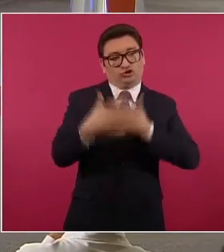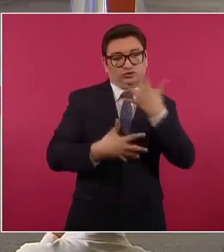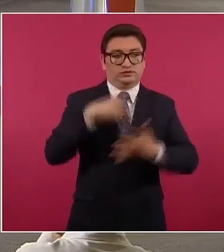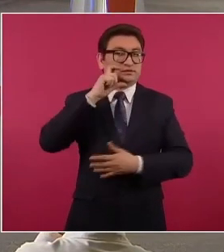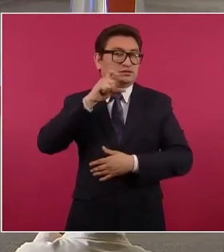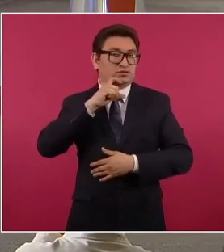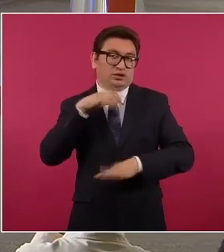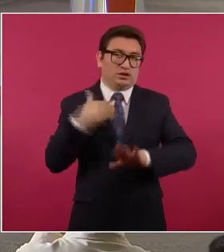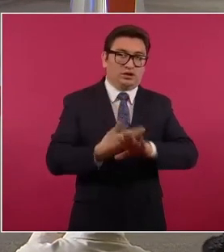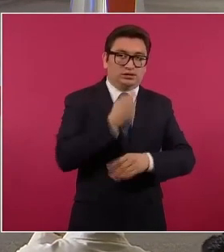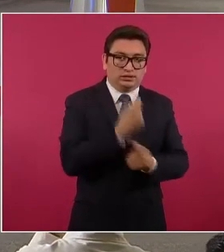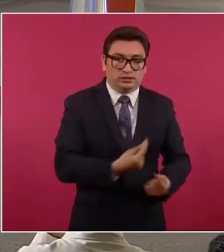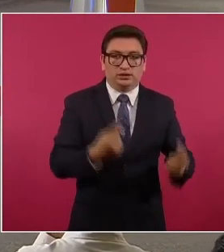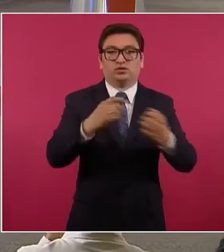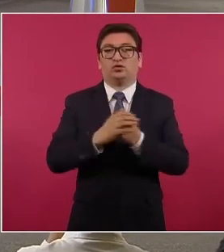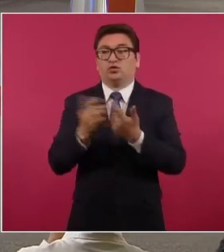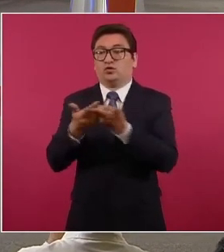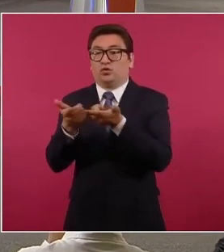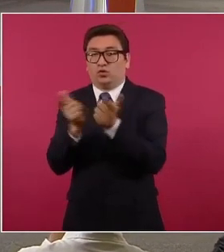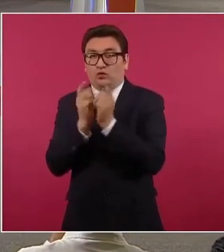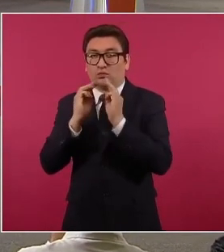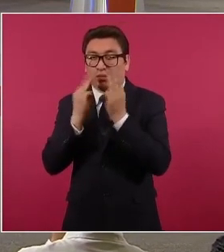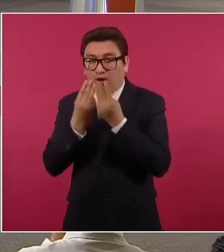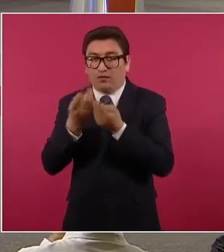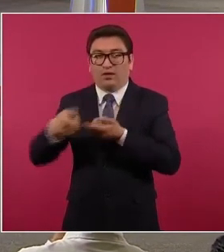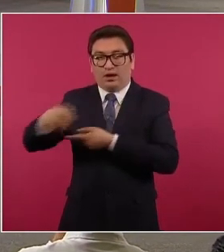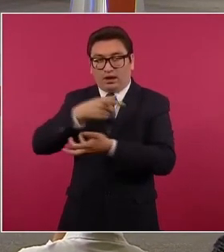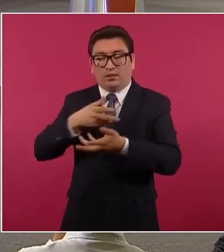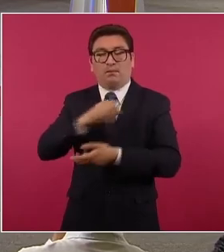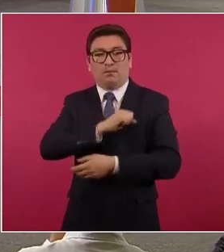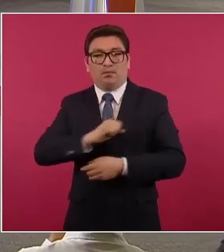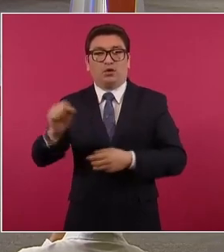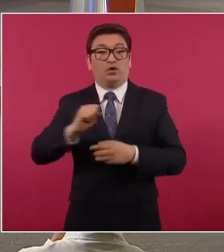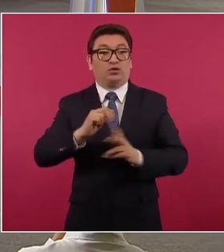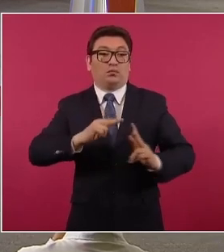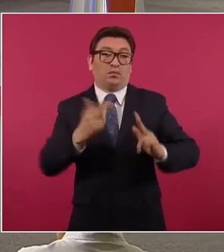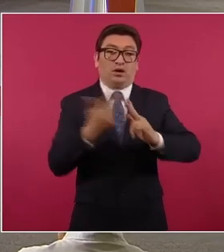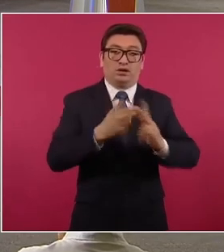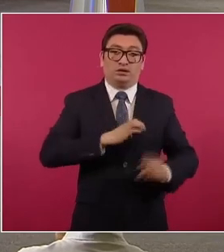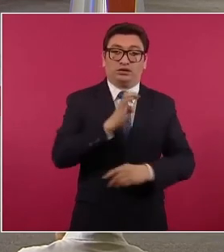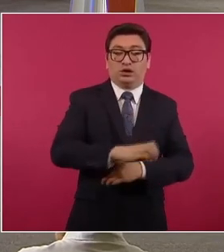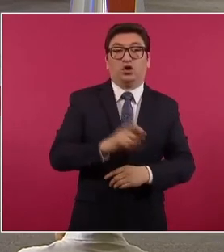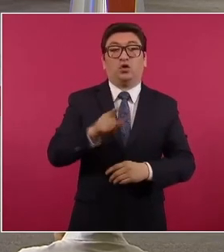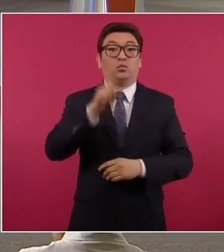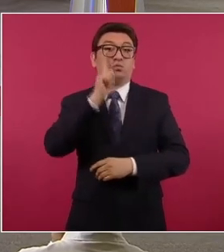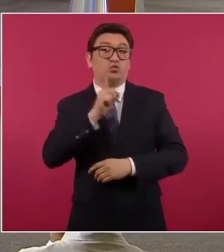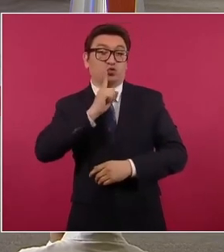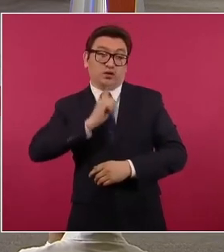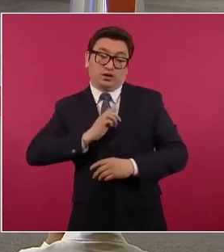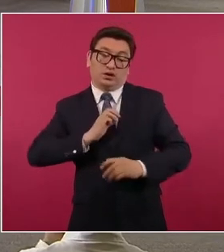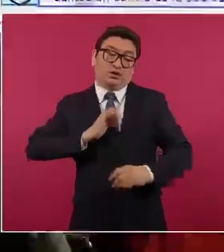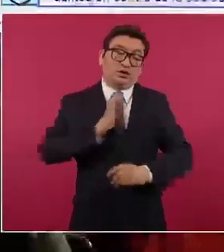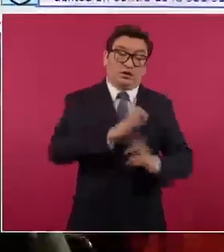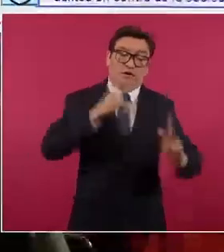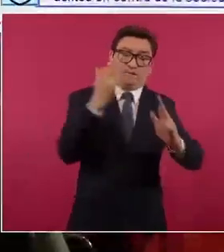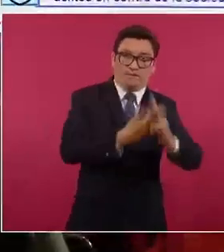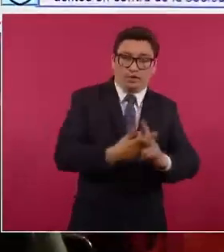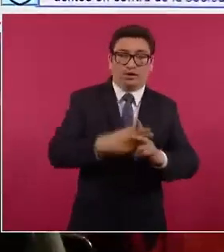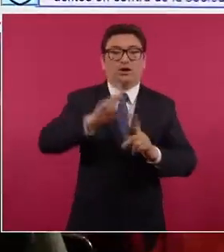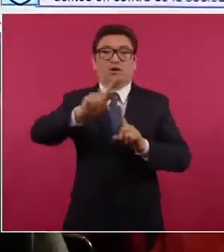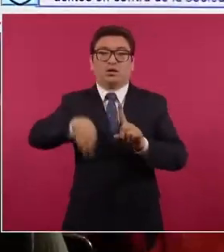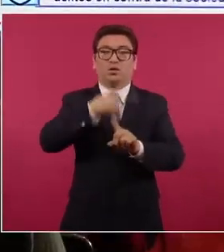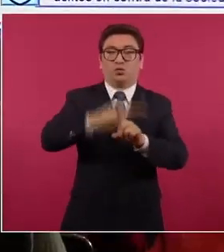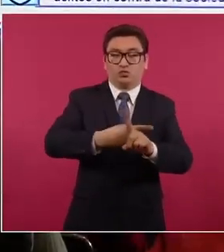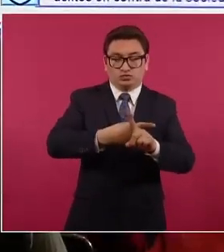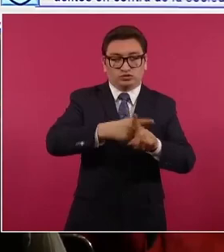delincuencia organizada, homicidio doloso, feminicidio, violación, secuestro,